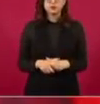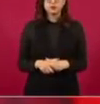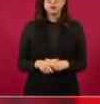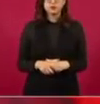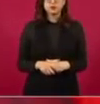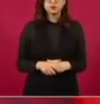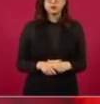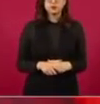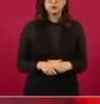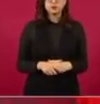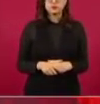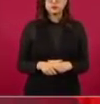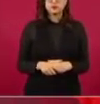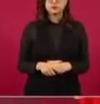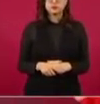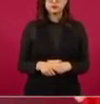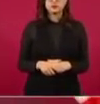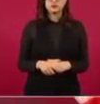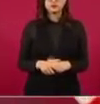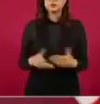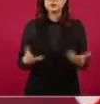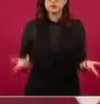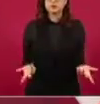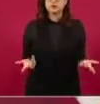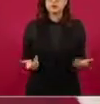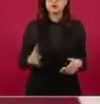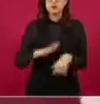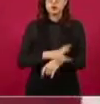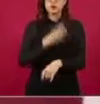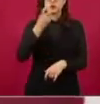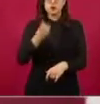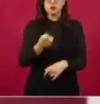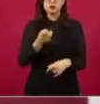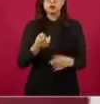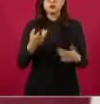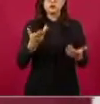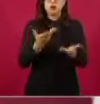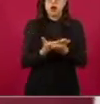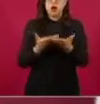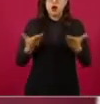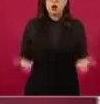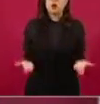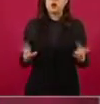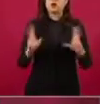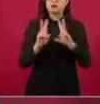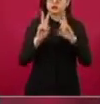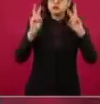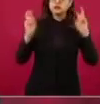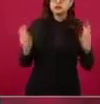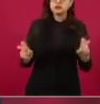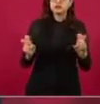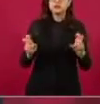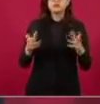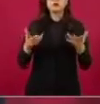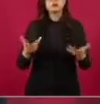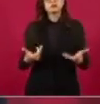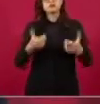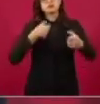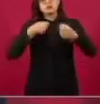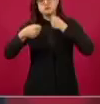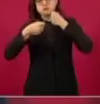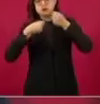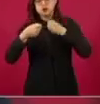Y por eso es importante ahora el debate en el caso de periodistas